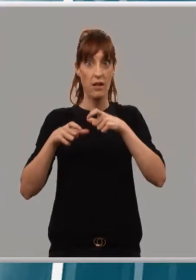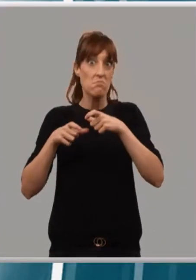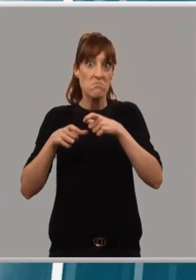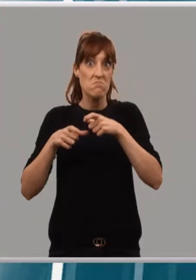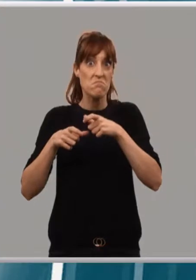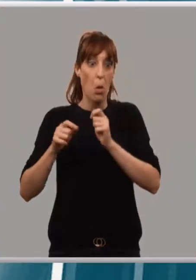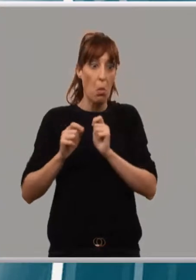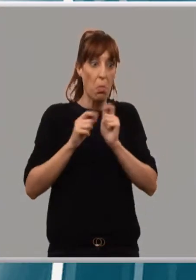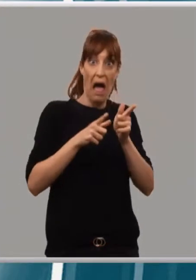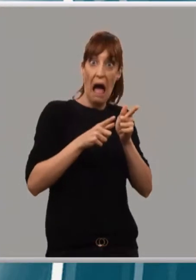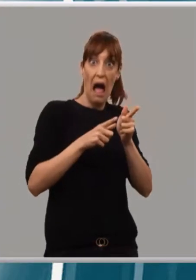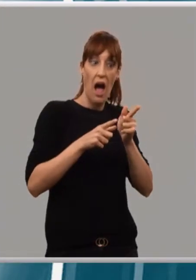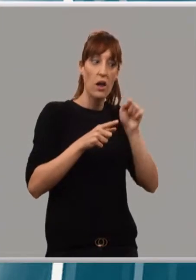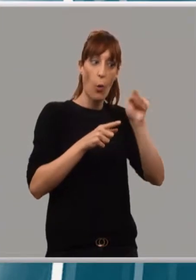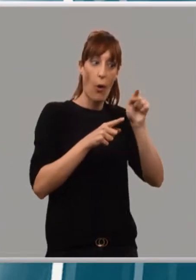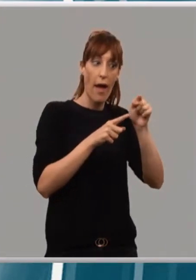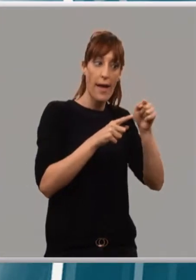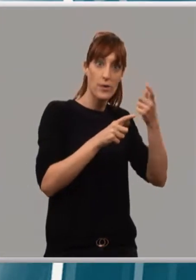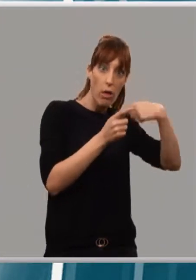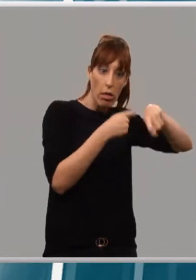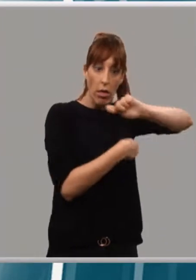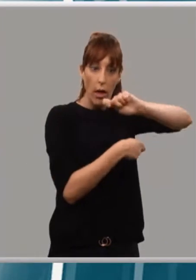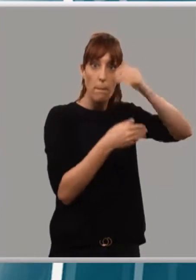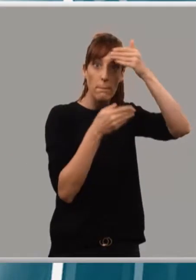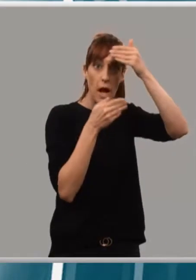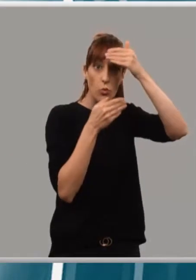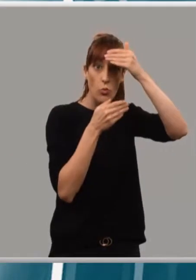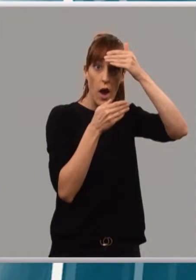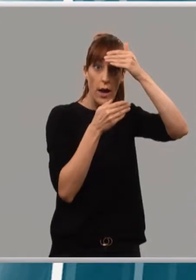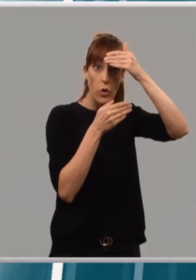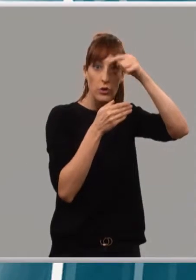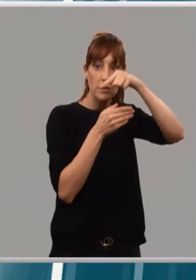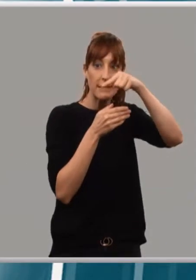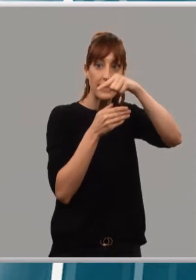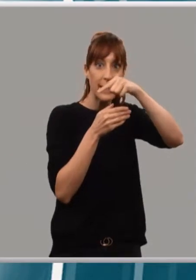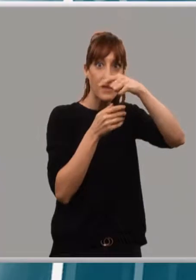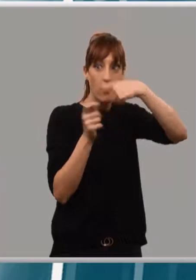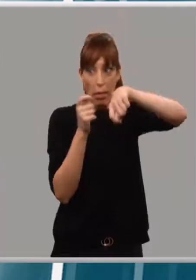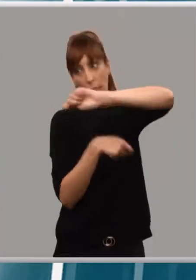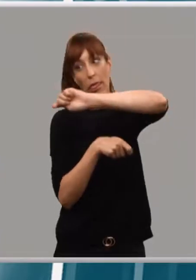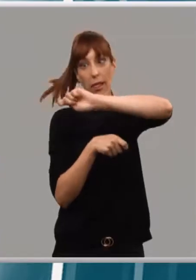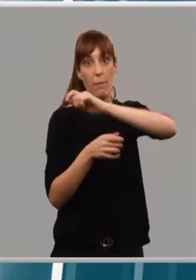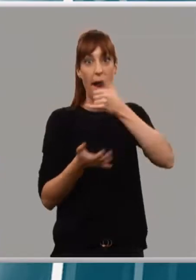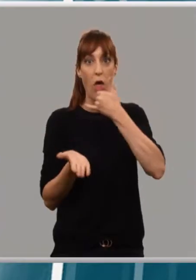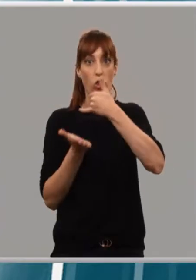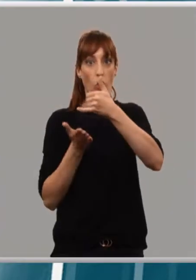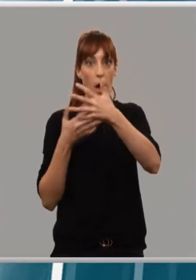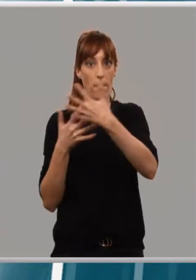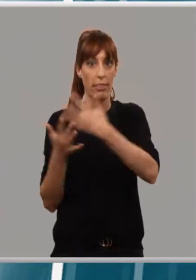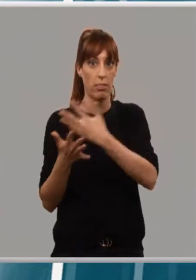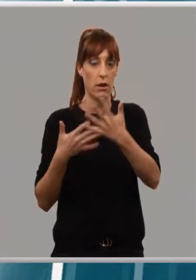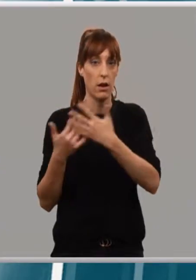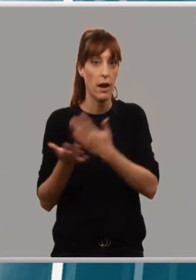red que la utilizaban luego en Marruecos para mezclarla con droga. El programa contiene más temas de actualidad como el abastecimiento de